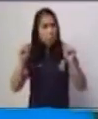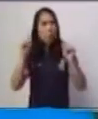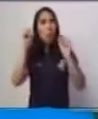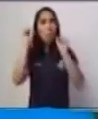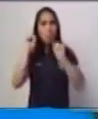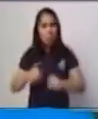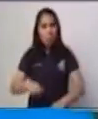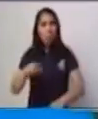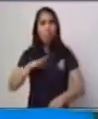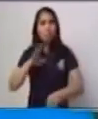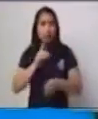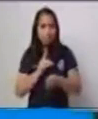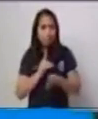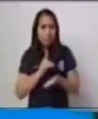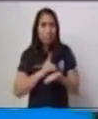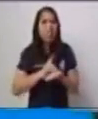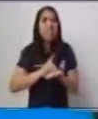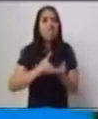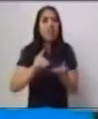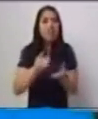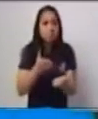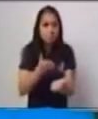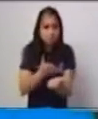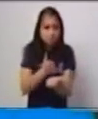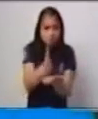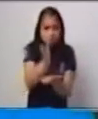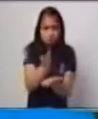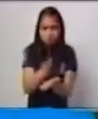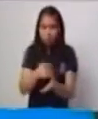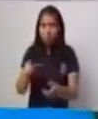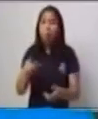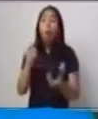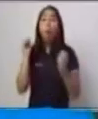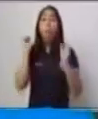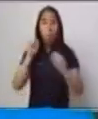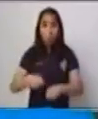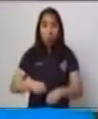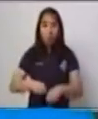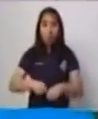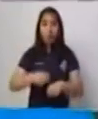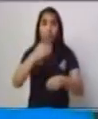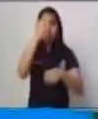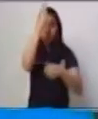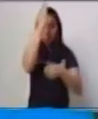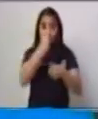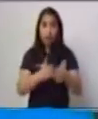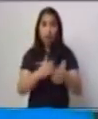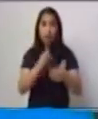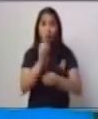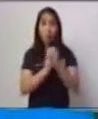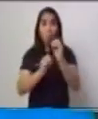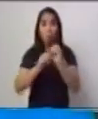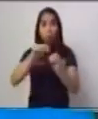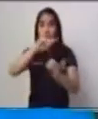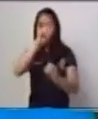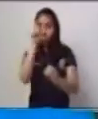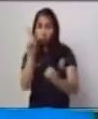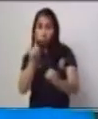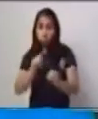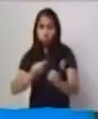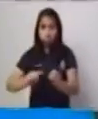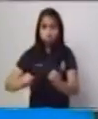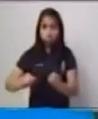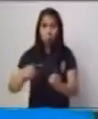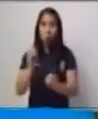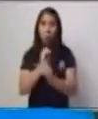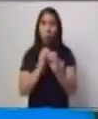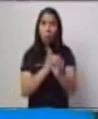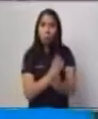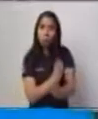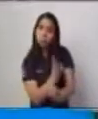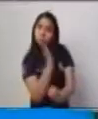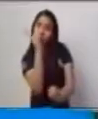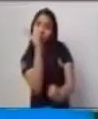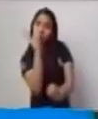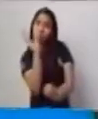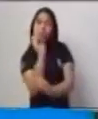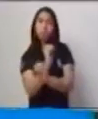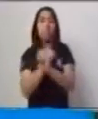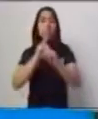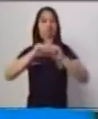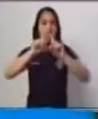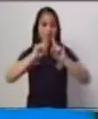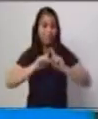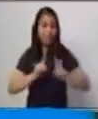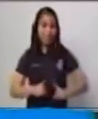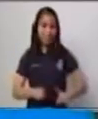pueden ser curvas, pueden ser espirales, pueden ser paralelas. Por ejemplo, en nuestro teléfono celular, la mayoría